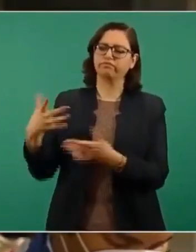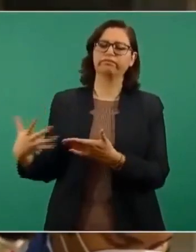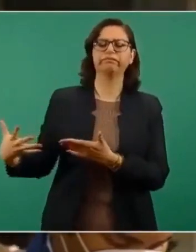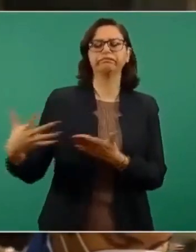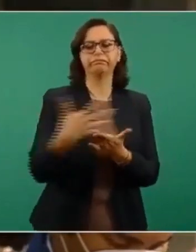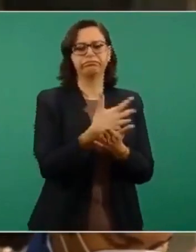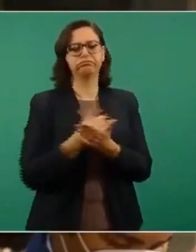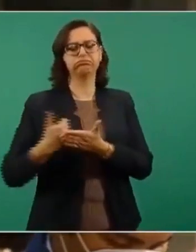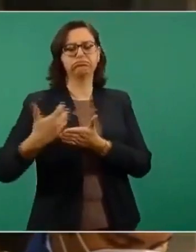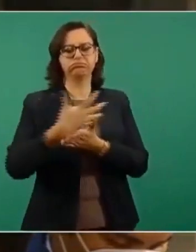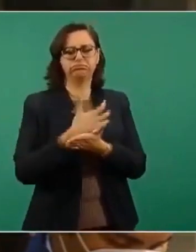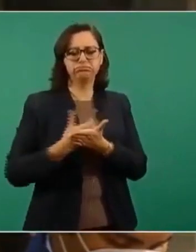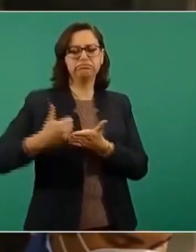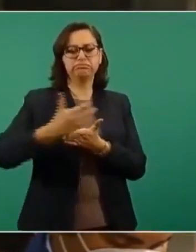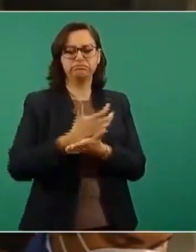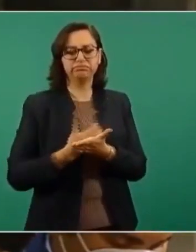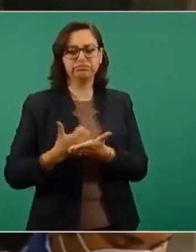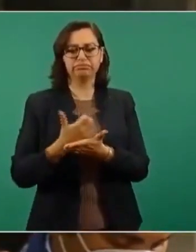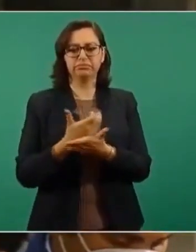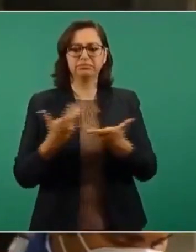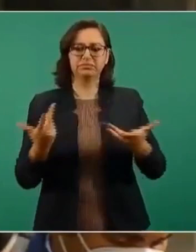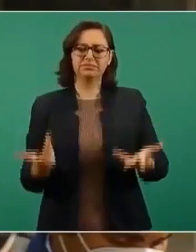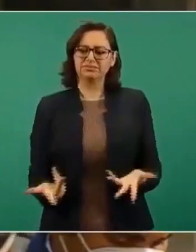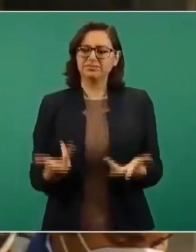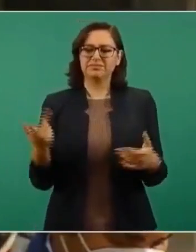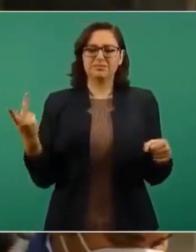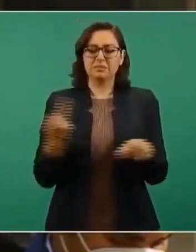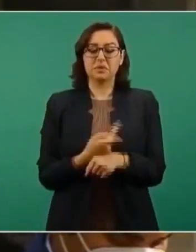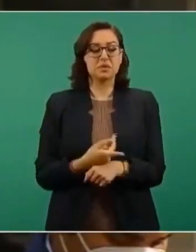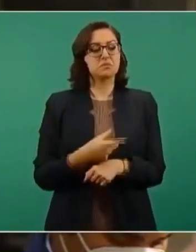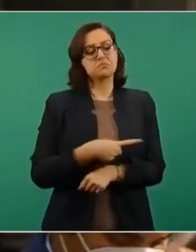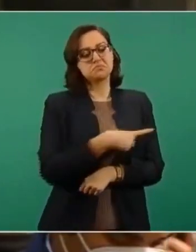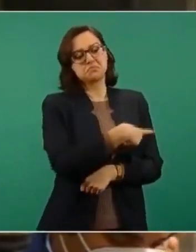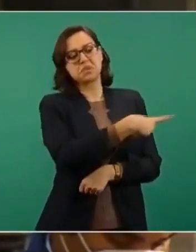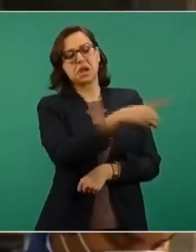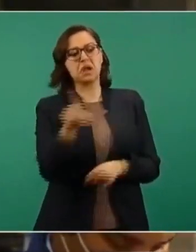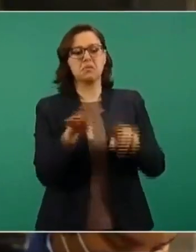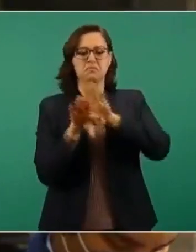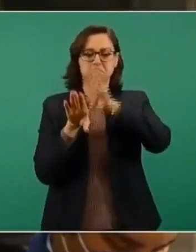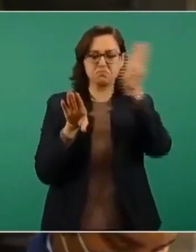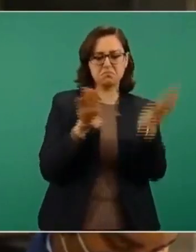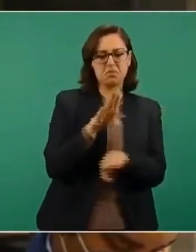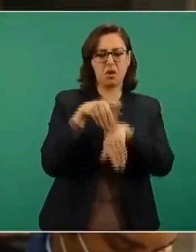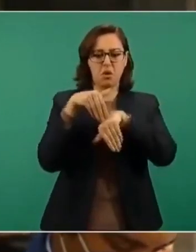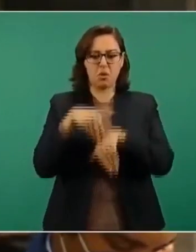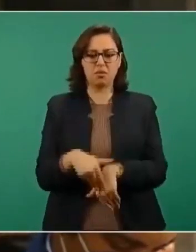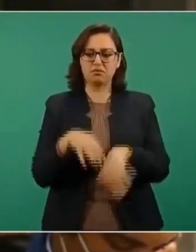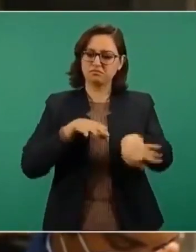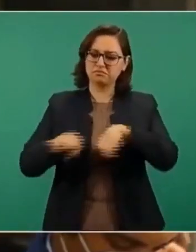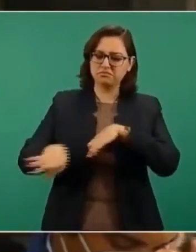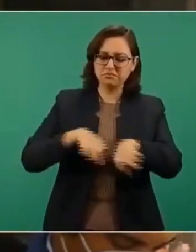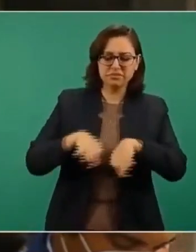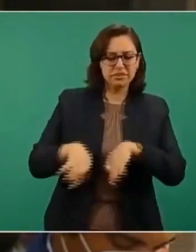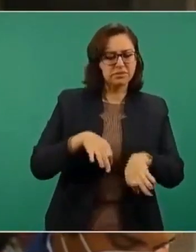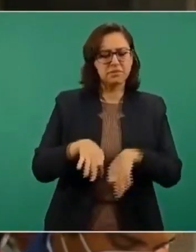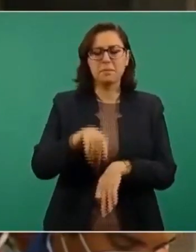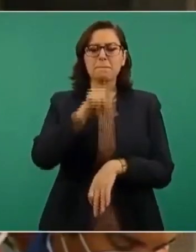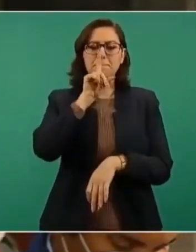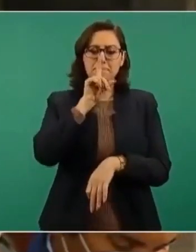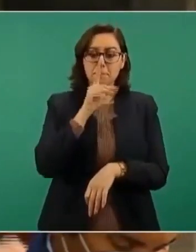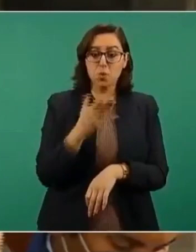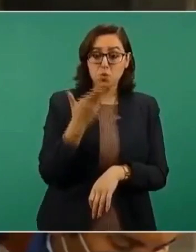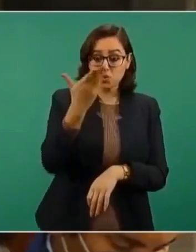y que acaban nada más convirtiendo en empleados a los miembros de las comunidades. Si usted